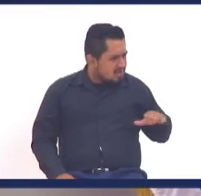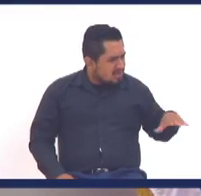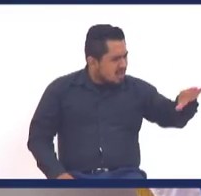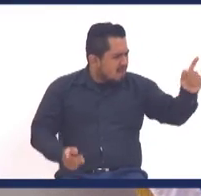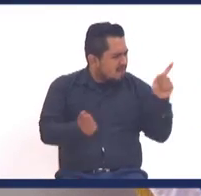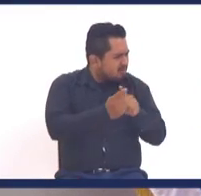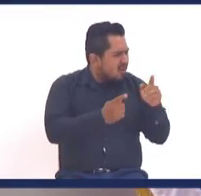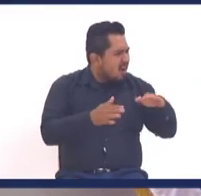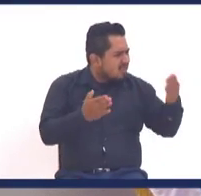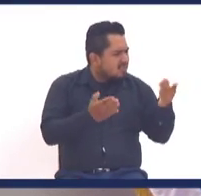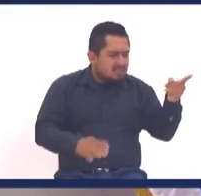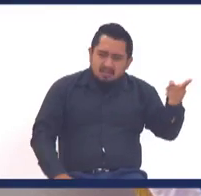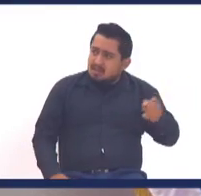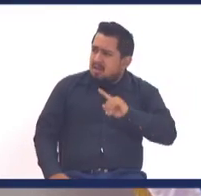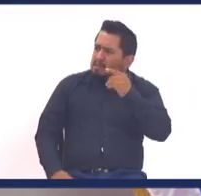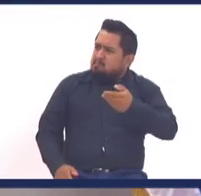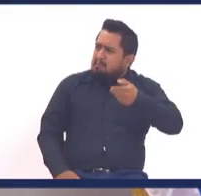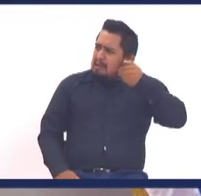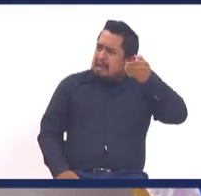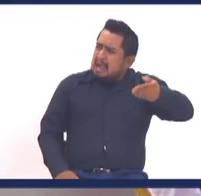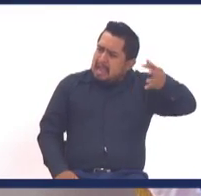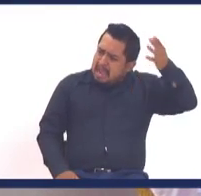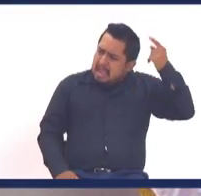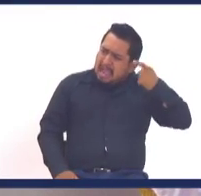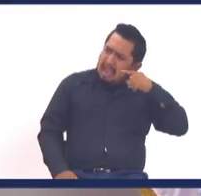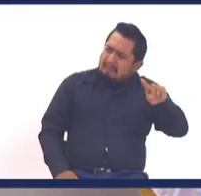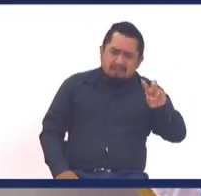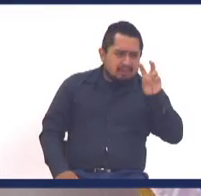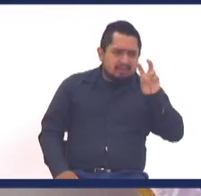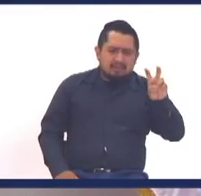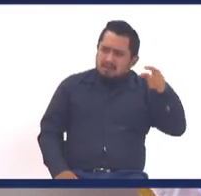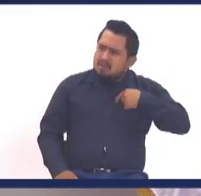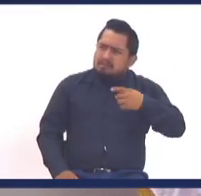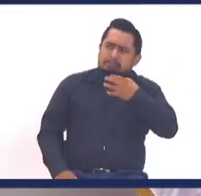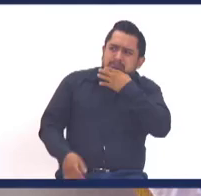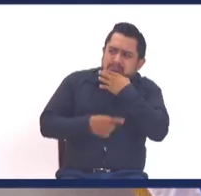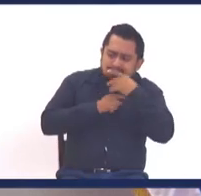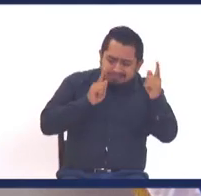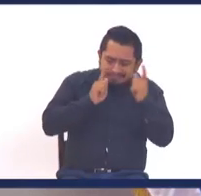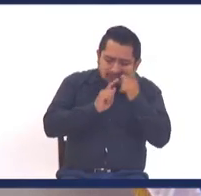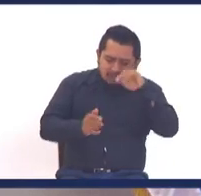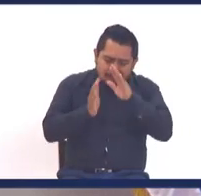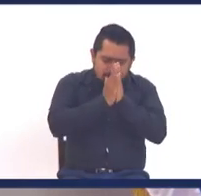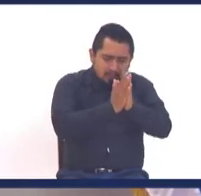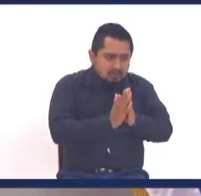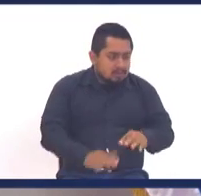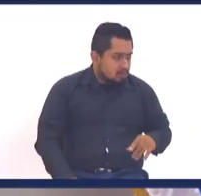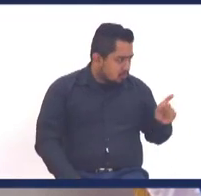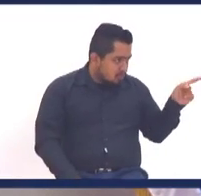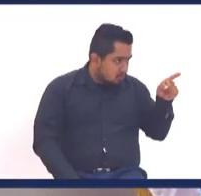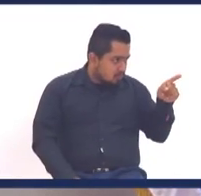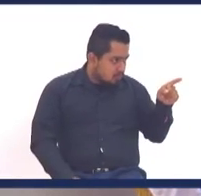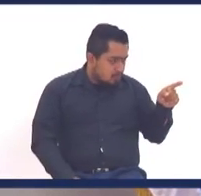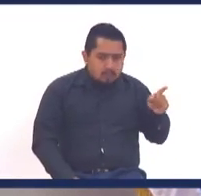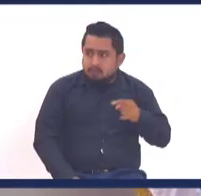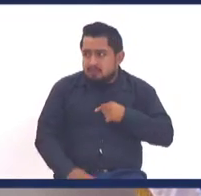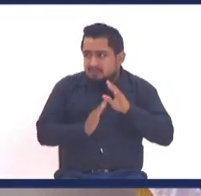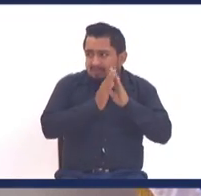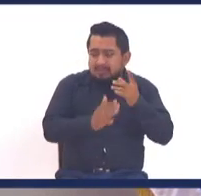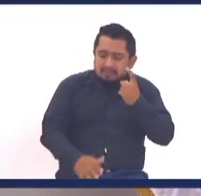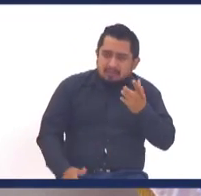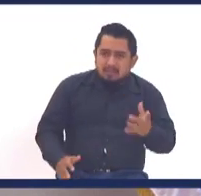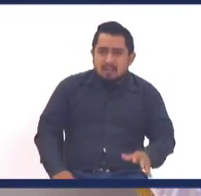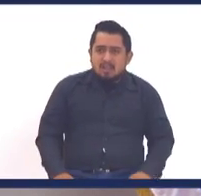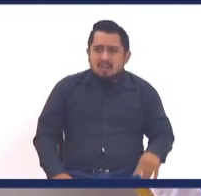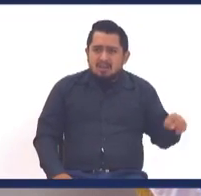qué hace tu papá? no, es que yo tengo años de no verlo, me dijo, pero sabes, a mí me cuesta, pero lo puede ver, sí me dijo, fíjese que